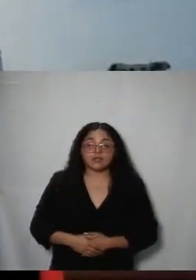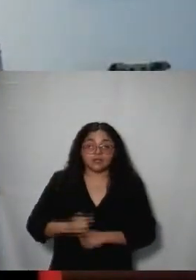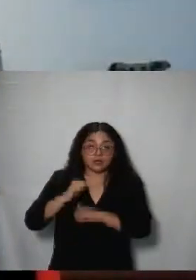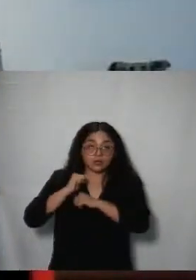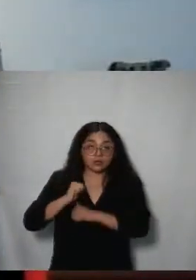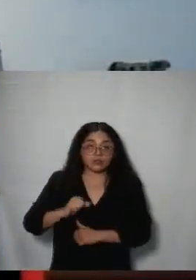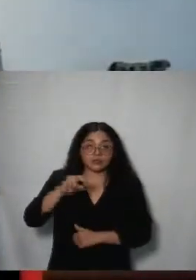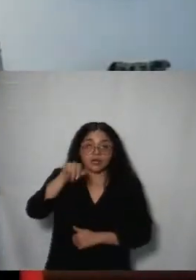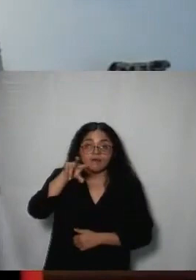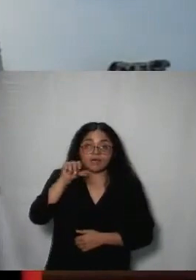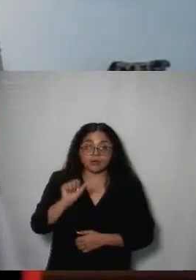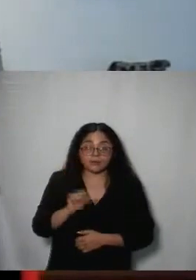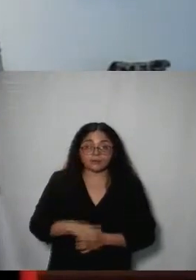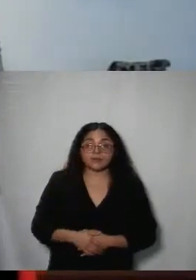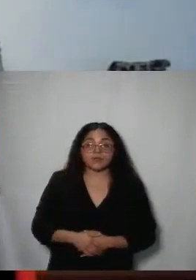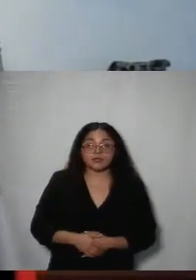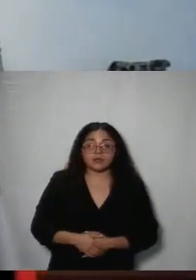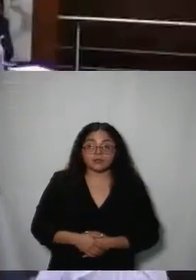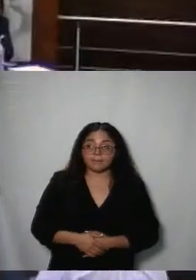698 Nava